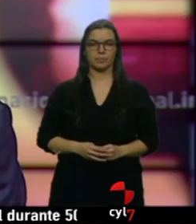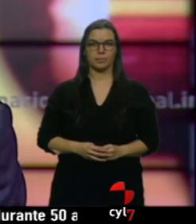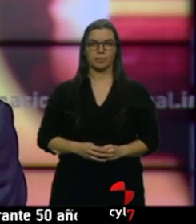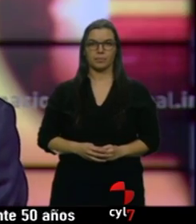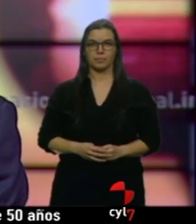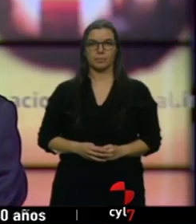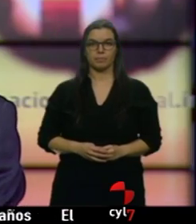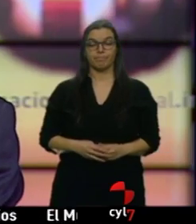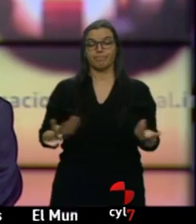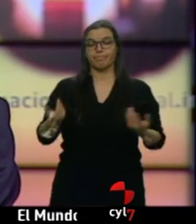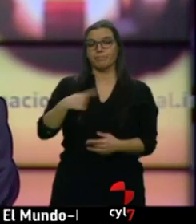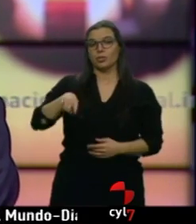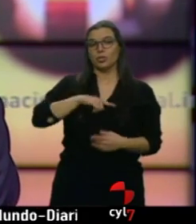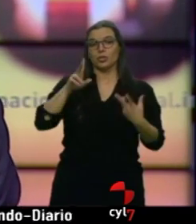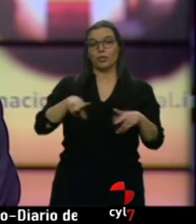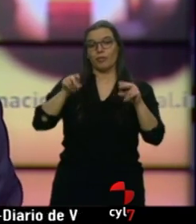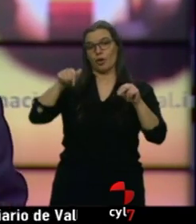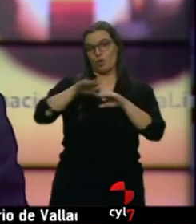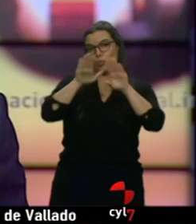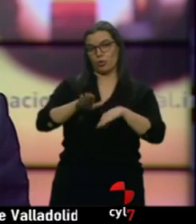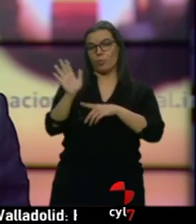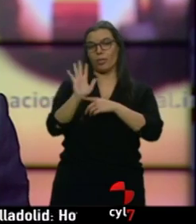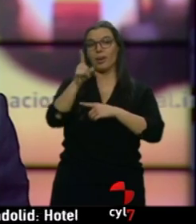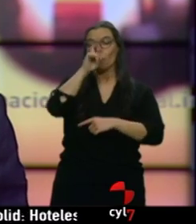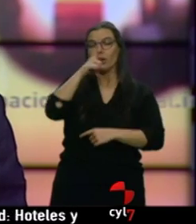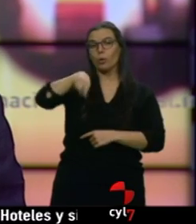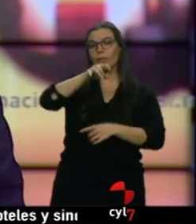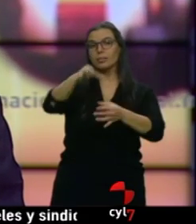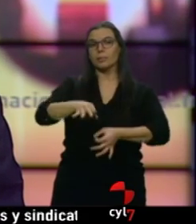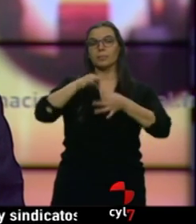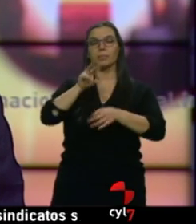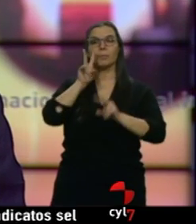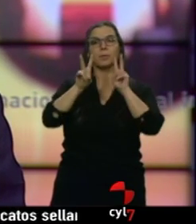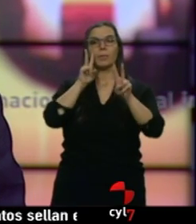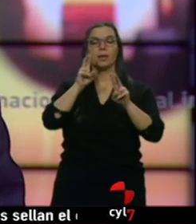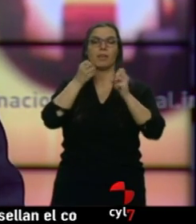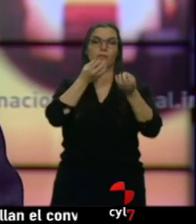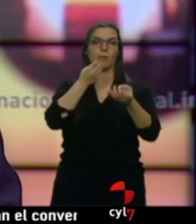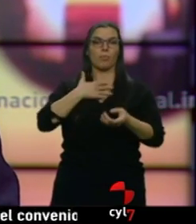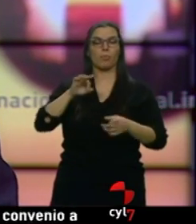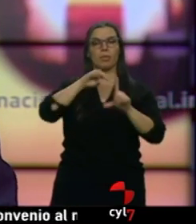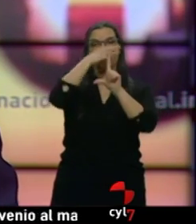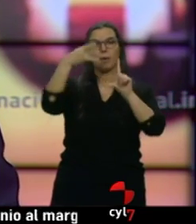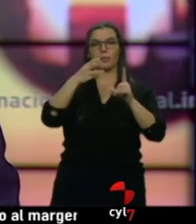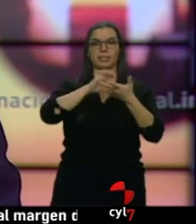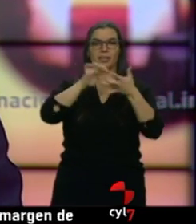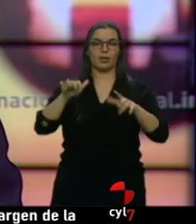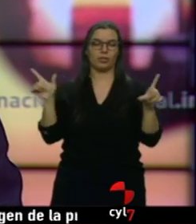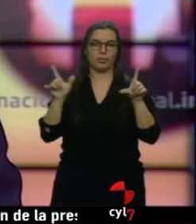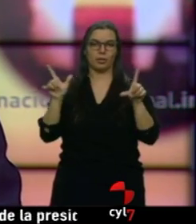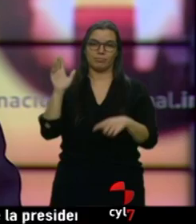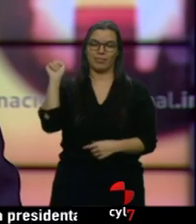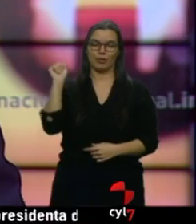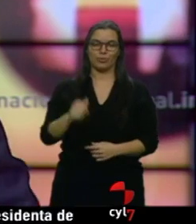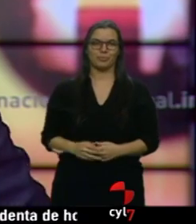pues así nos vamos con cine recuerden que pueden estar permanentemente informados en nuestra web www.rtvcyl.es